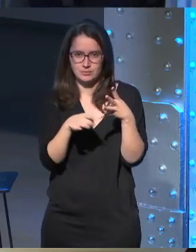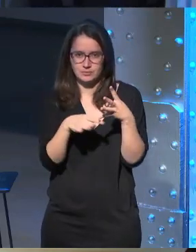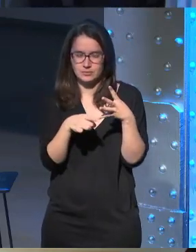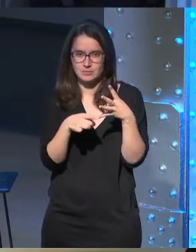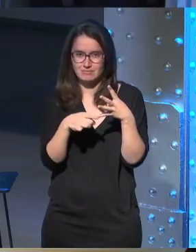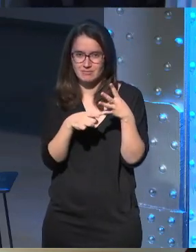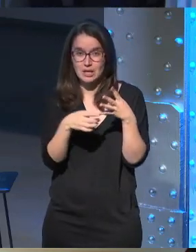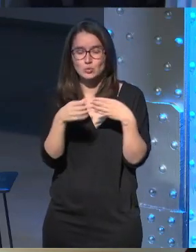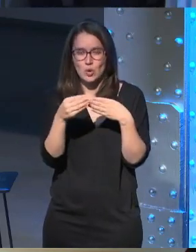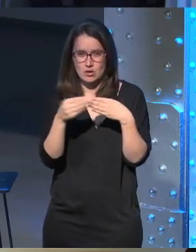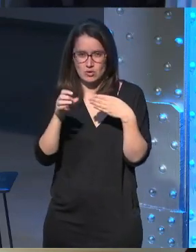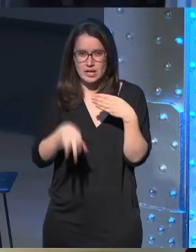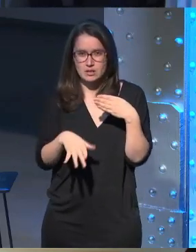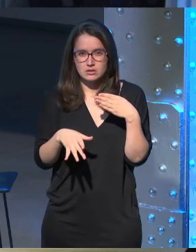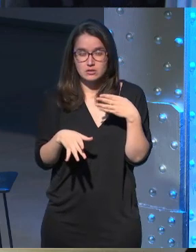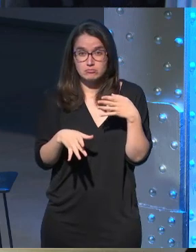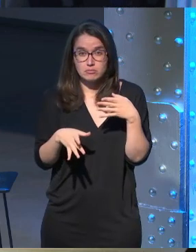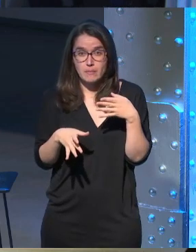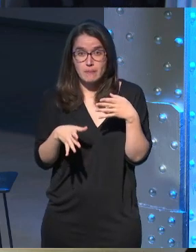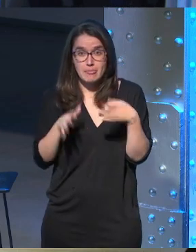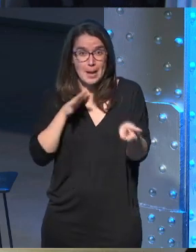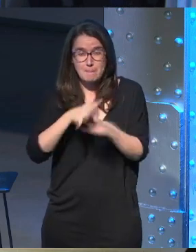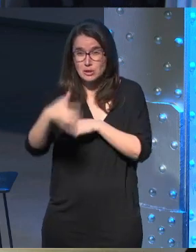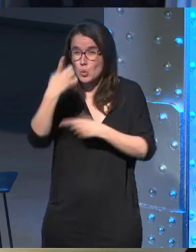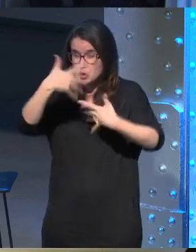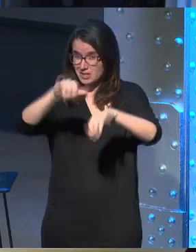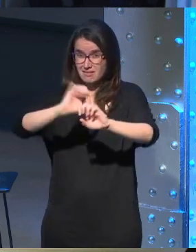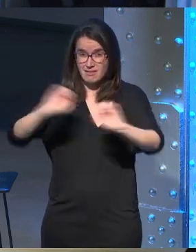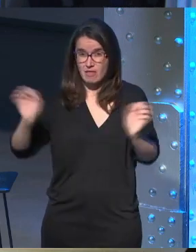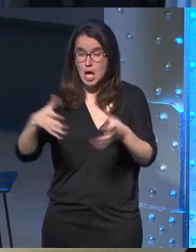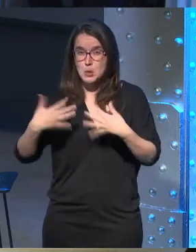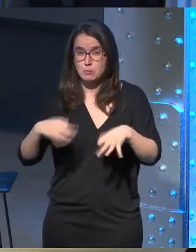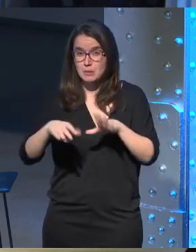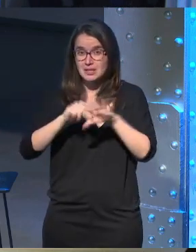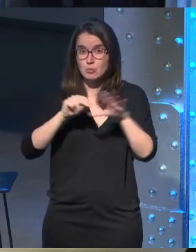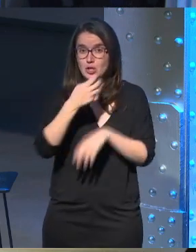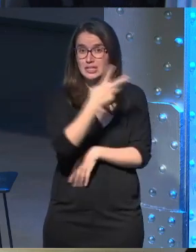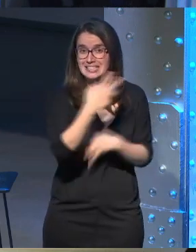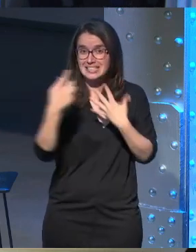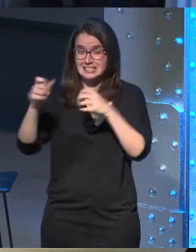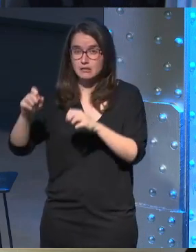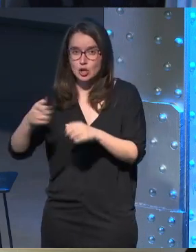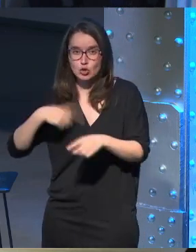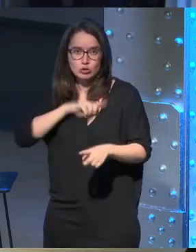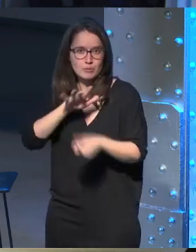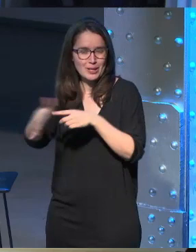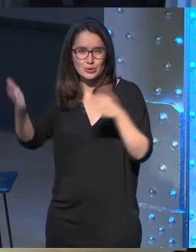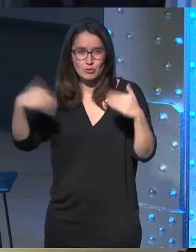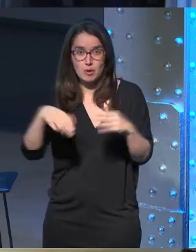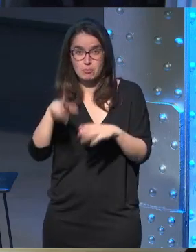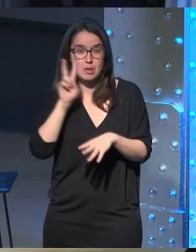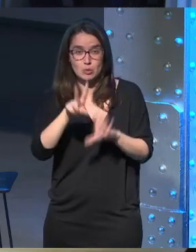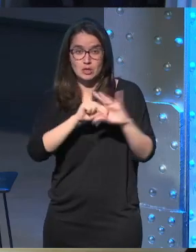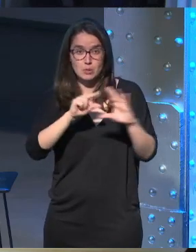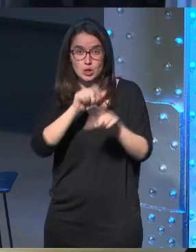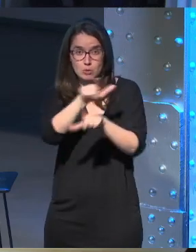que tenemos de quien es el usuario es que no genere ningún tipo de impacto ¿vale? normalmente en un vídeo 360 no generamos impacto vemos el vídeo